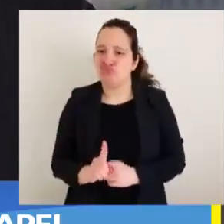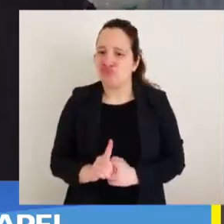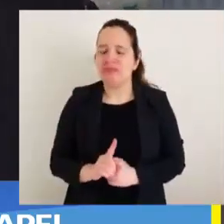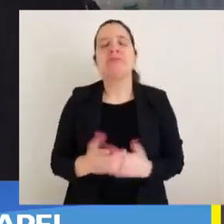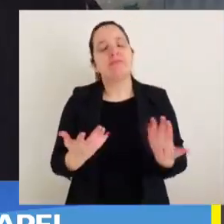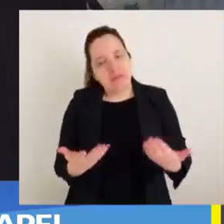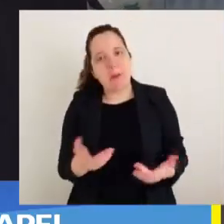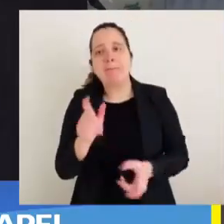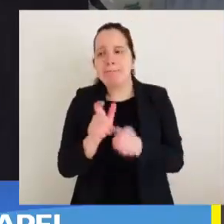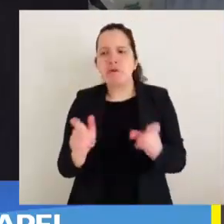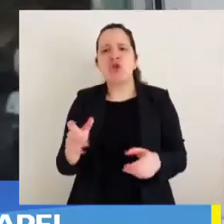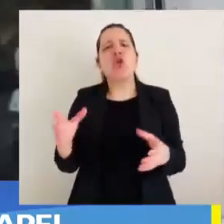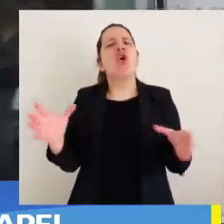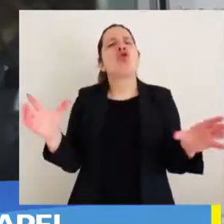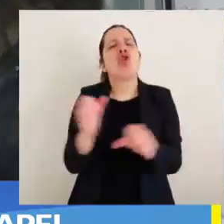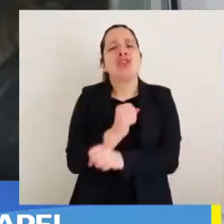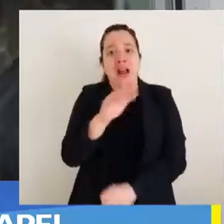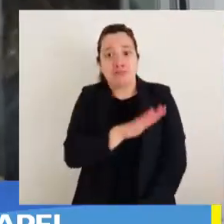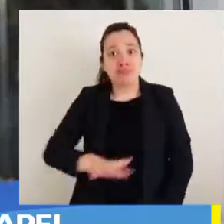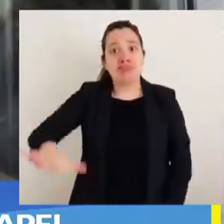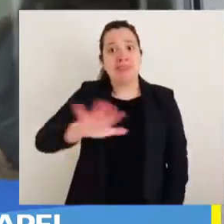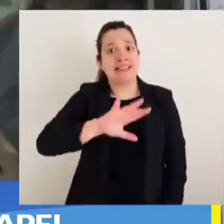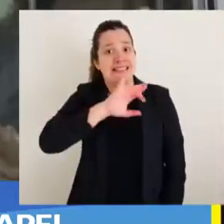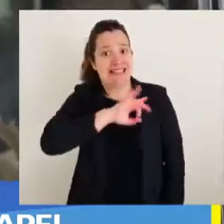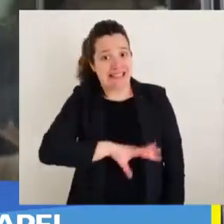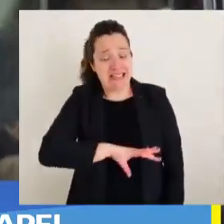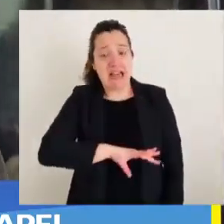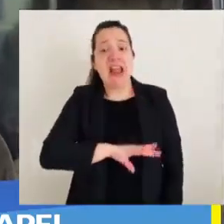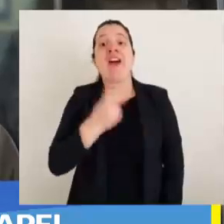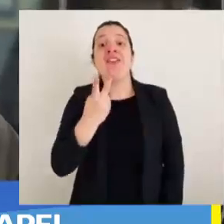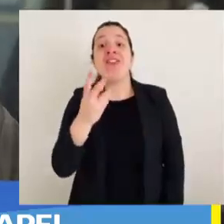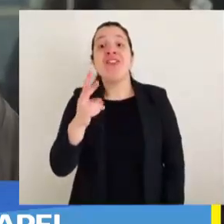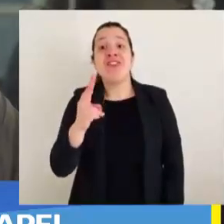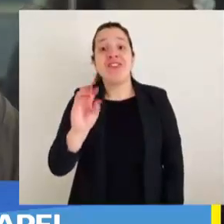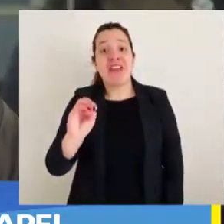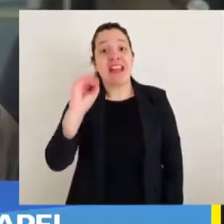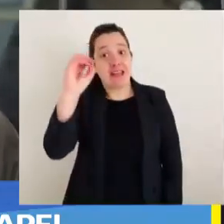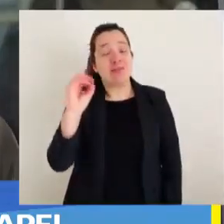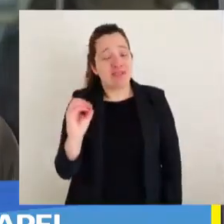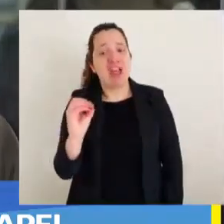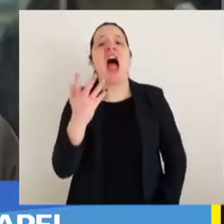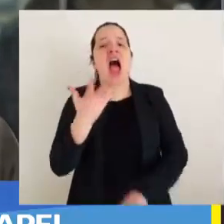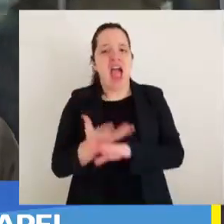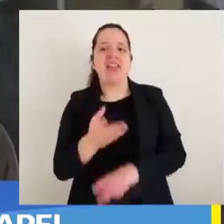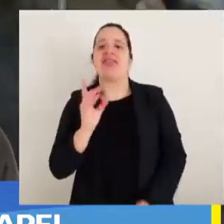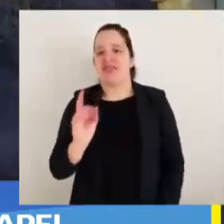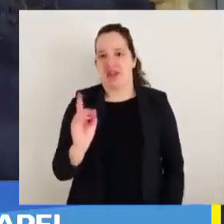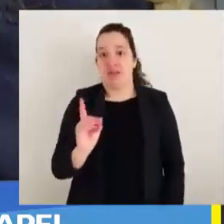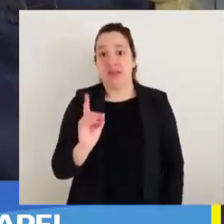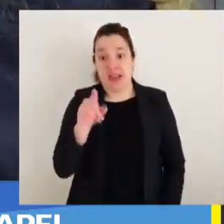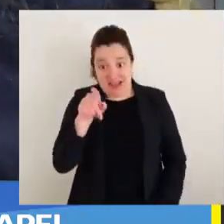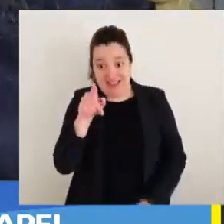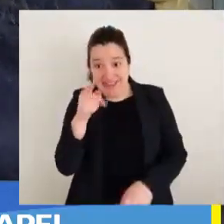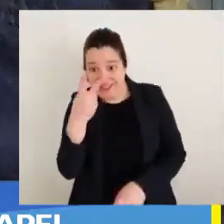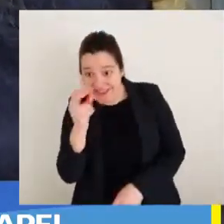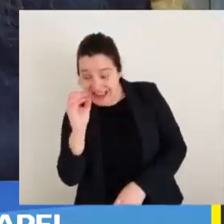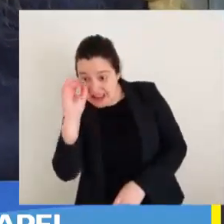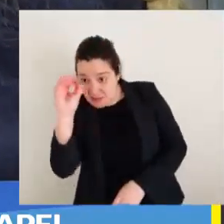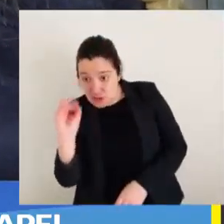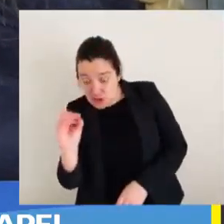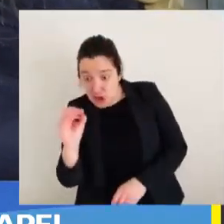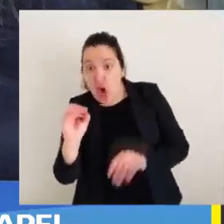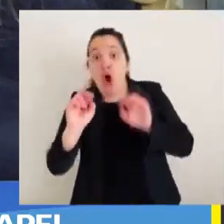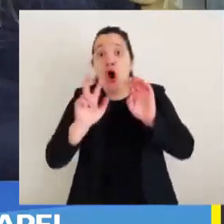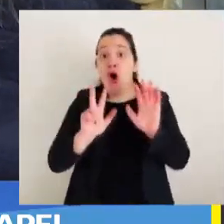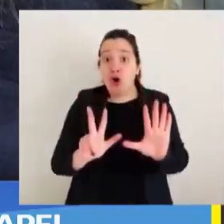discapacidad. Este grupo representa el 20% de la población chilena, con un 8.2% correspondiente a